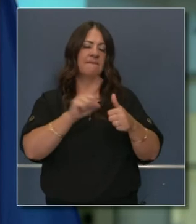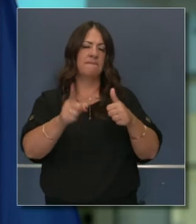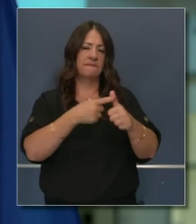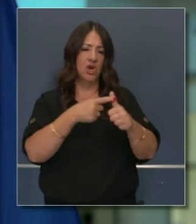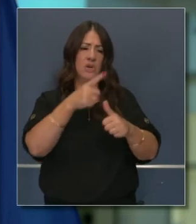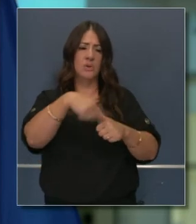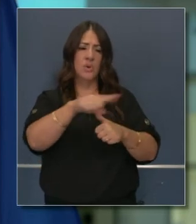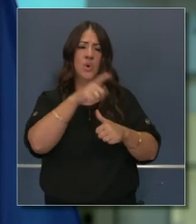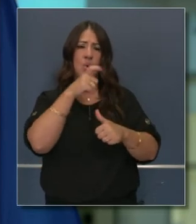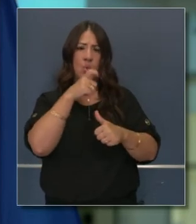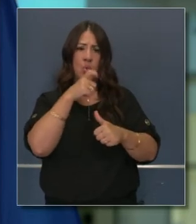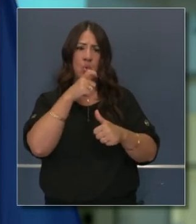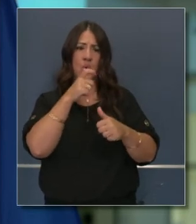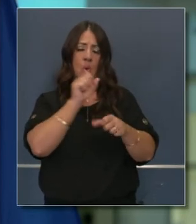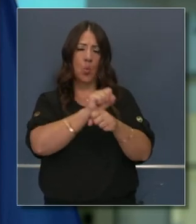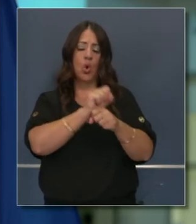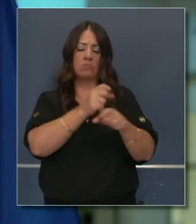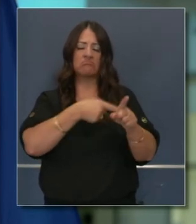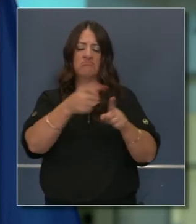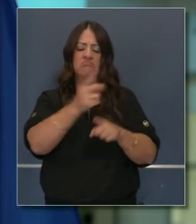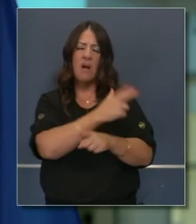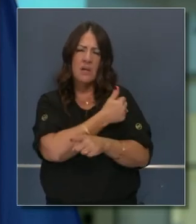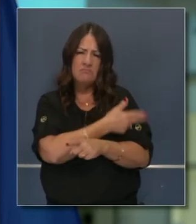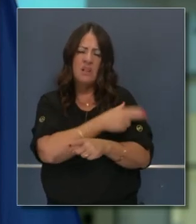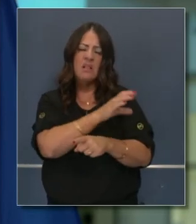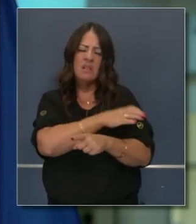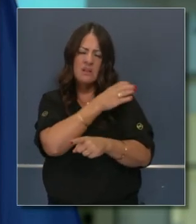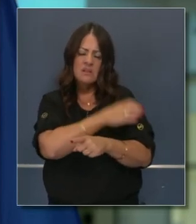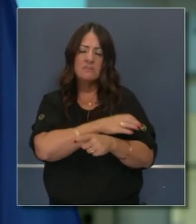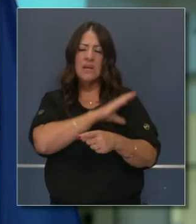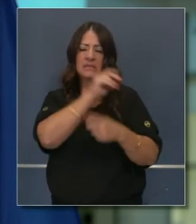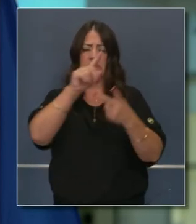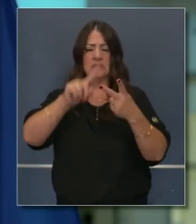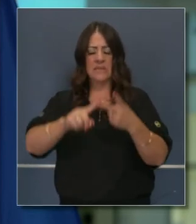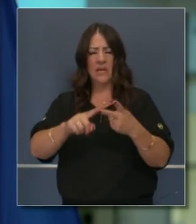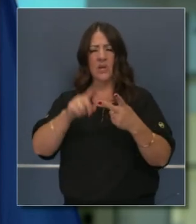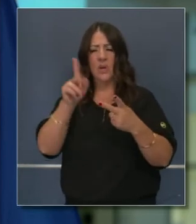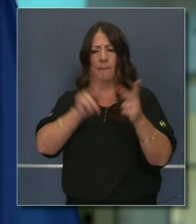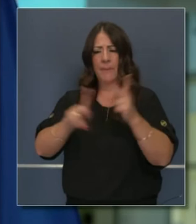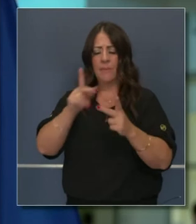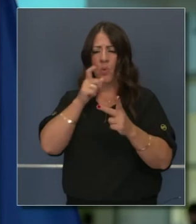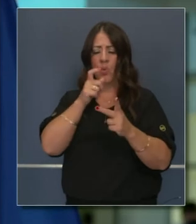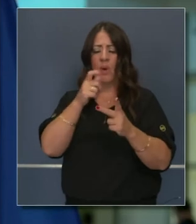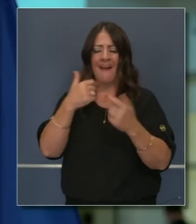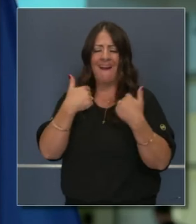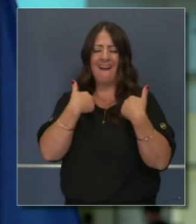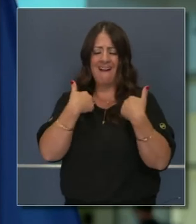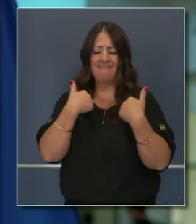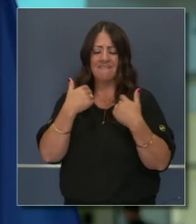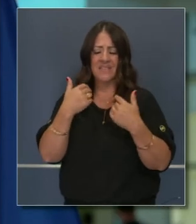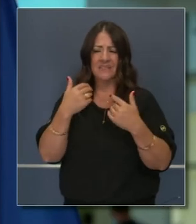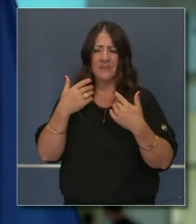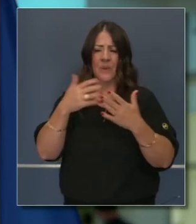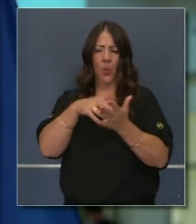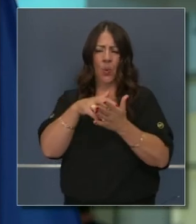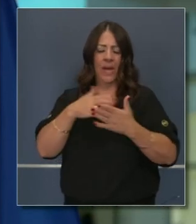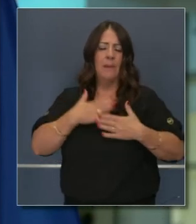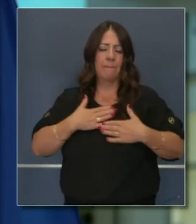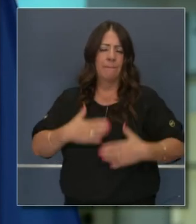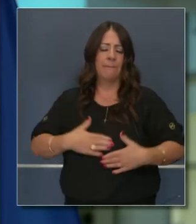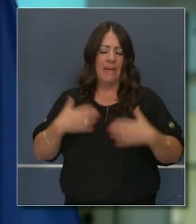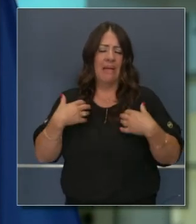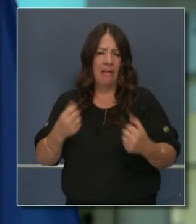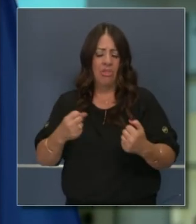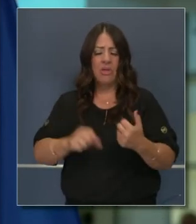primero en cuanto a los trabajadores médicos, y luego los que están en riesgos de muerte o enfermedad, y